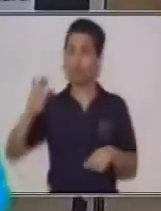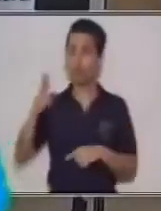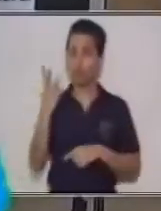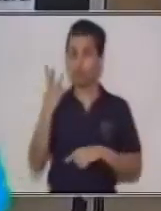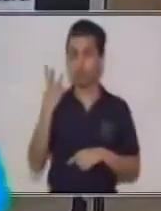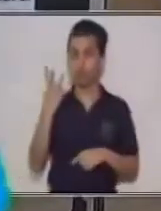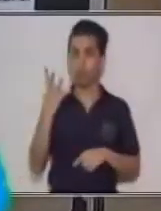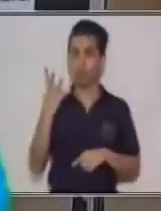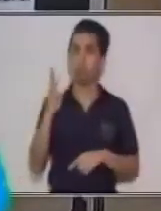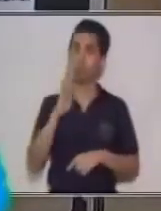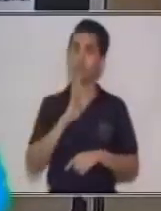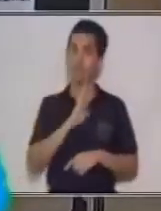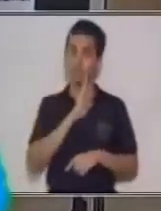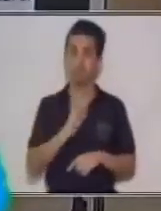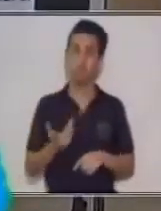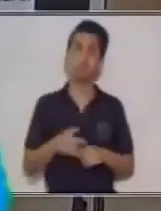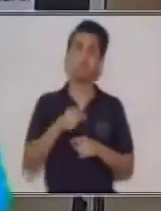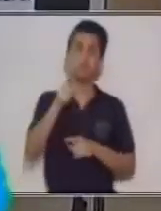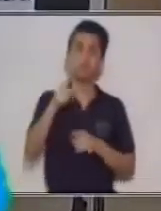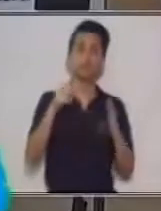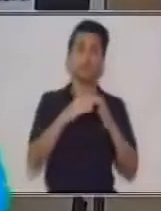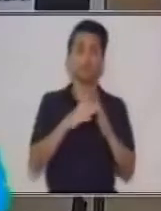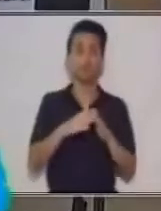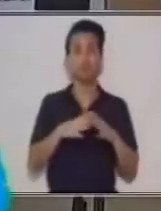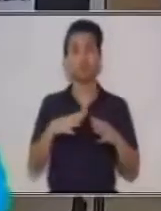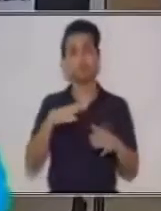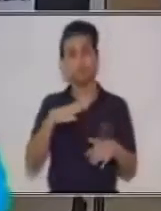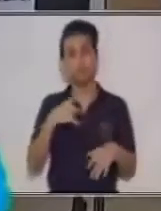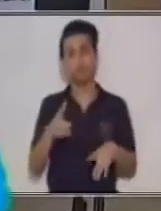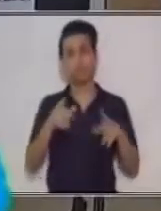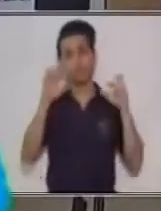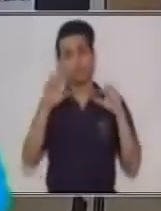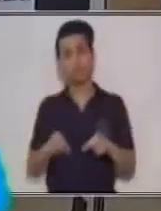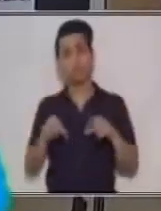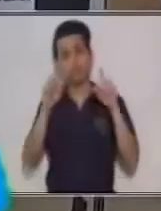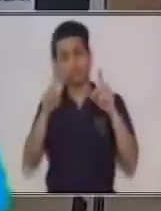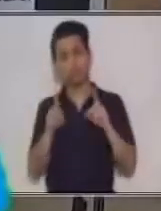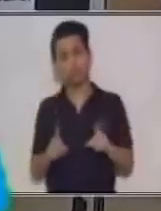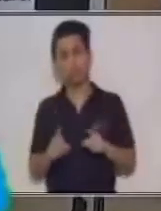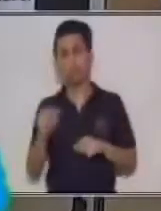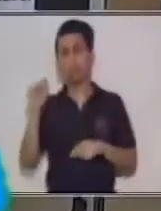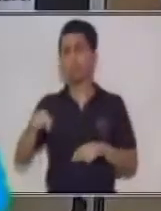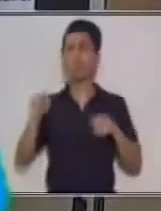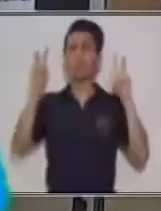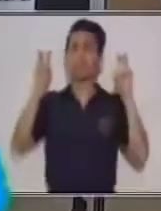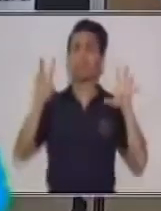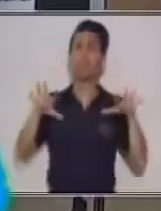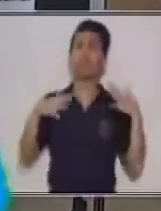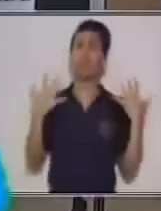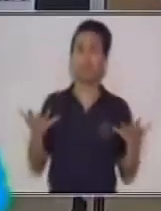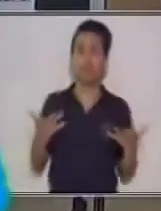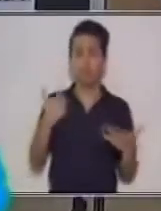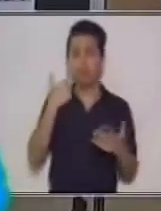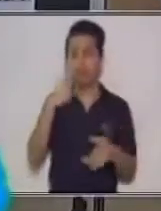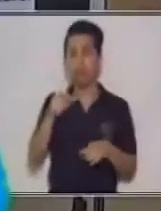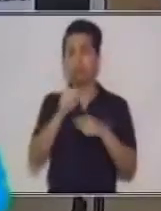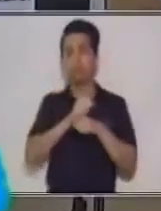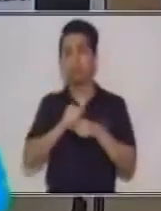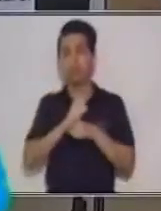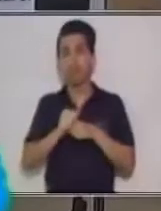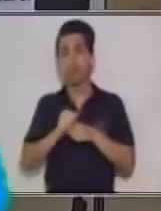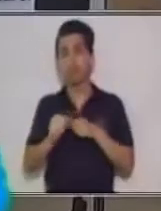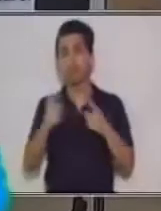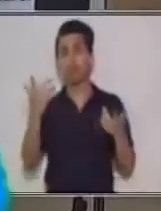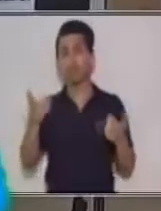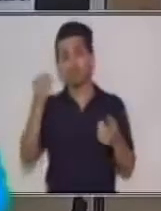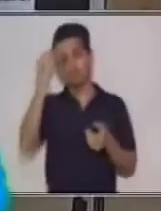Diversificado. Si en casa hay alguna persona con discapacidad, este tema les ayudará a ejercitar habilidades y